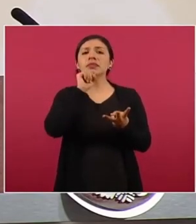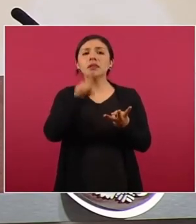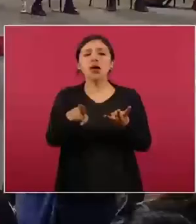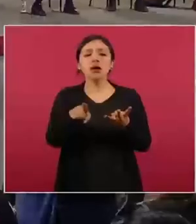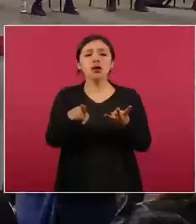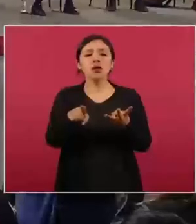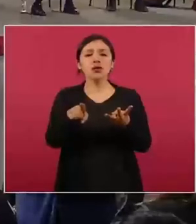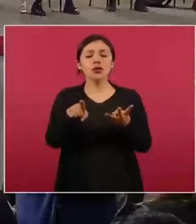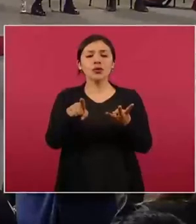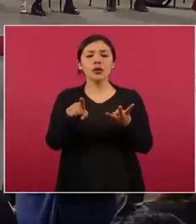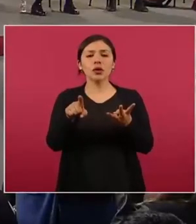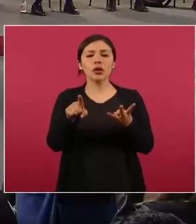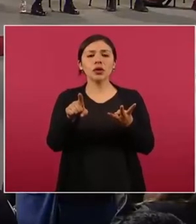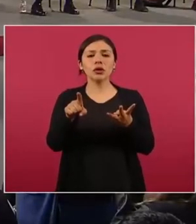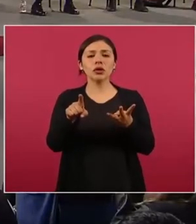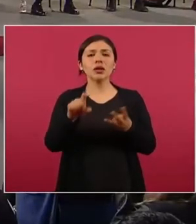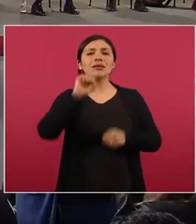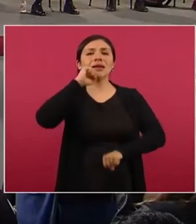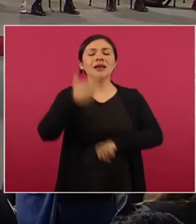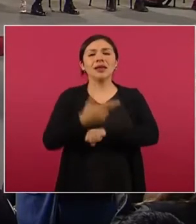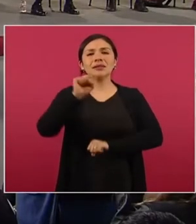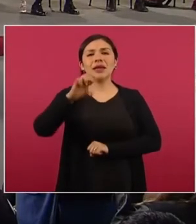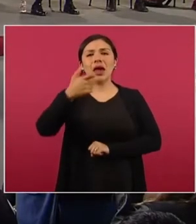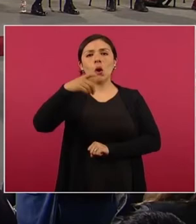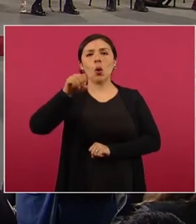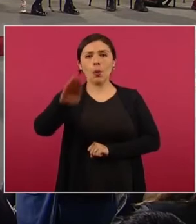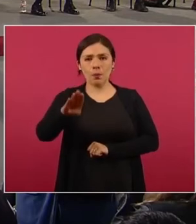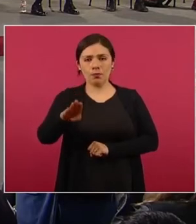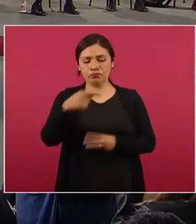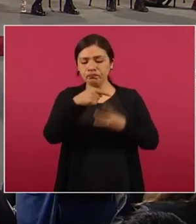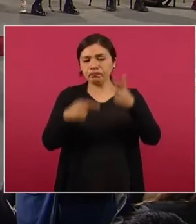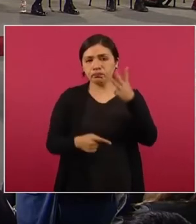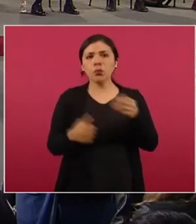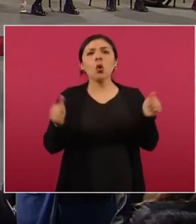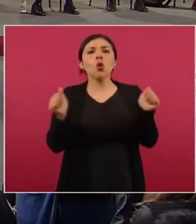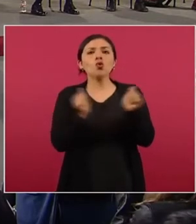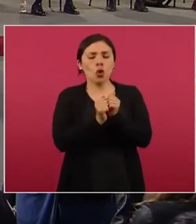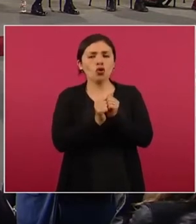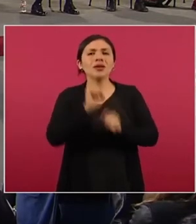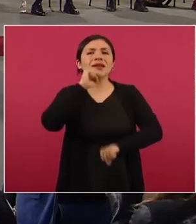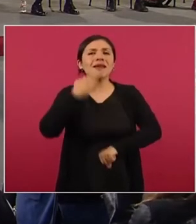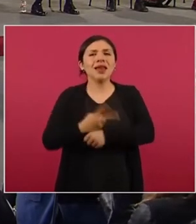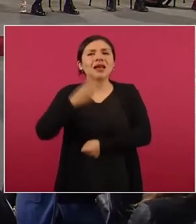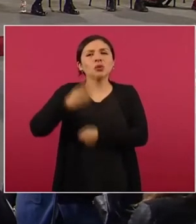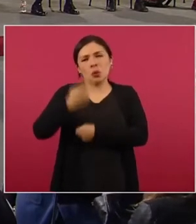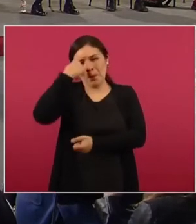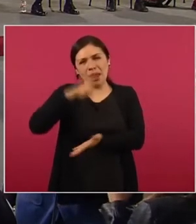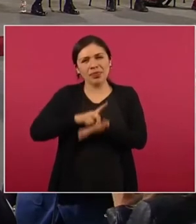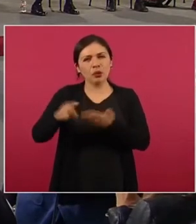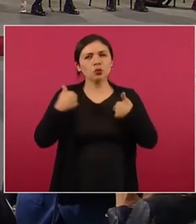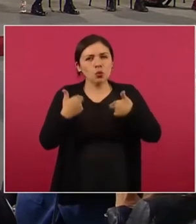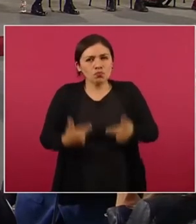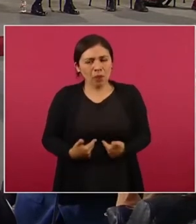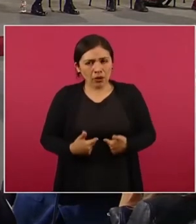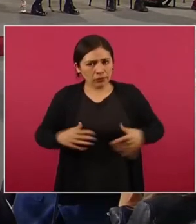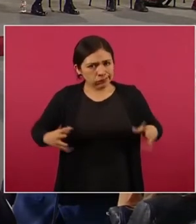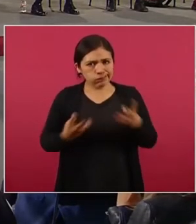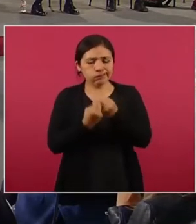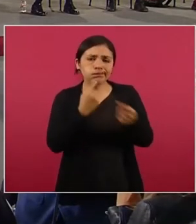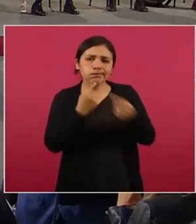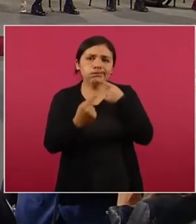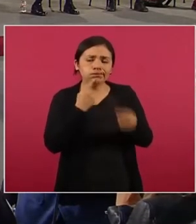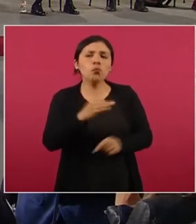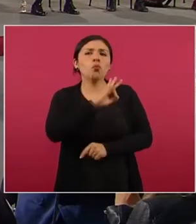la Secretaría de Gobernación, quienes a través de la Subsecretaría de Derechos Humanos se van a